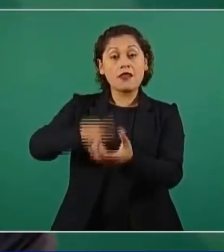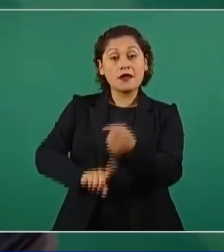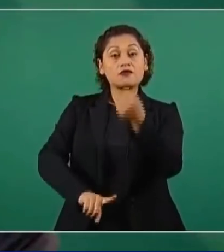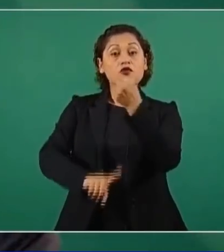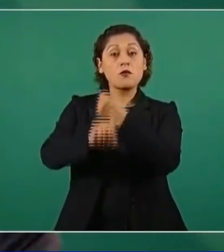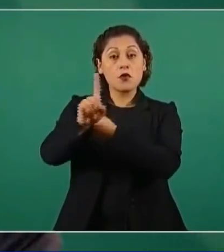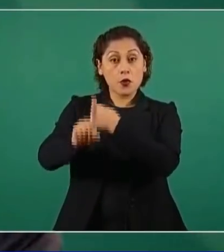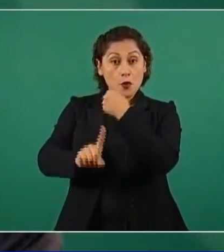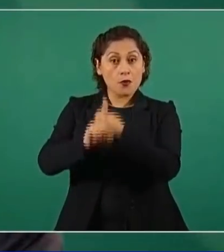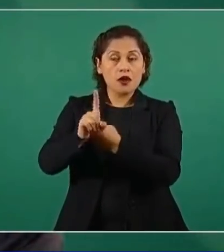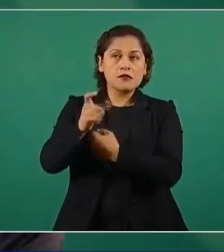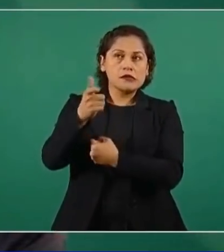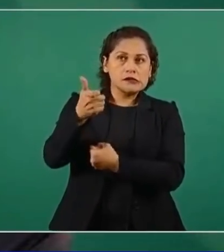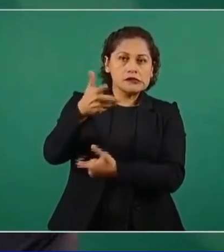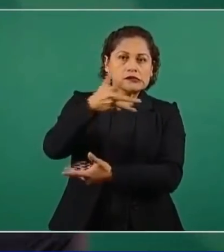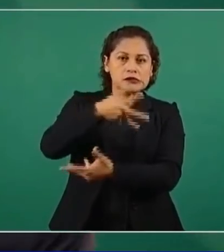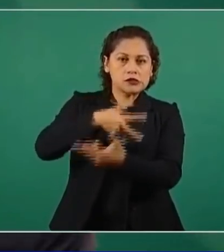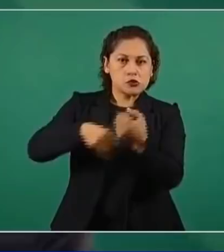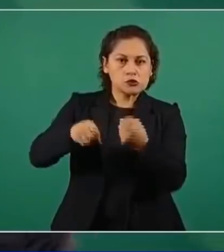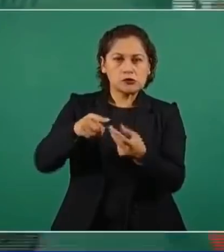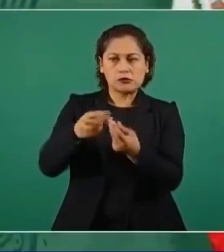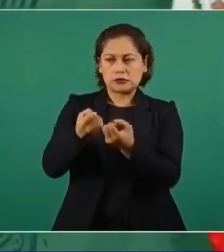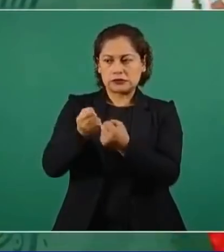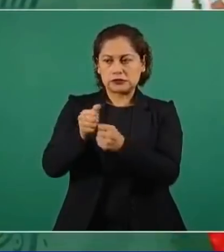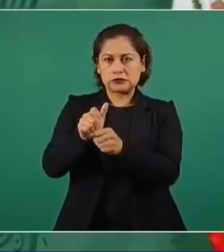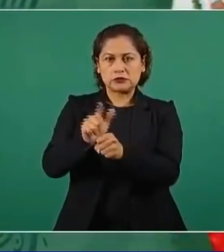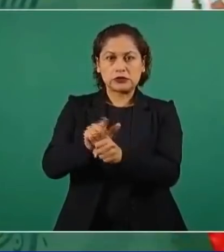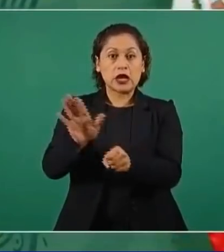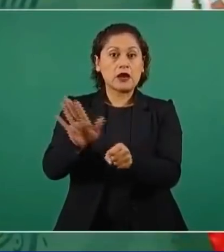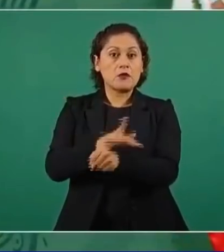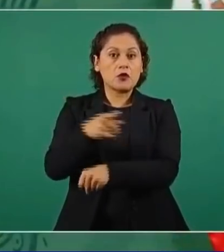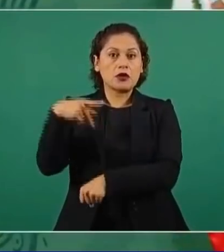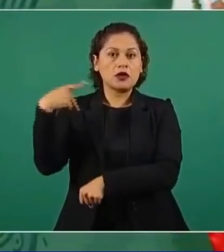puede ayudar, más si se trata de cuestiones